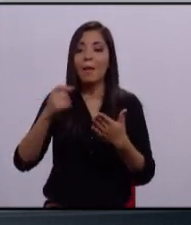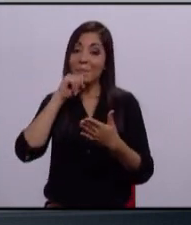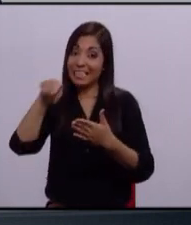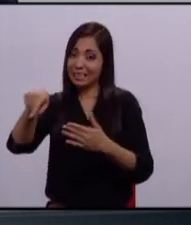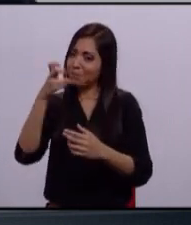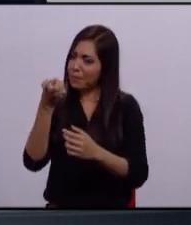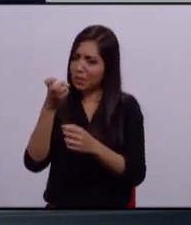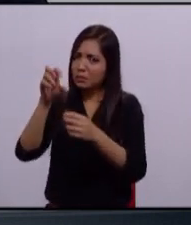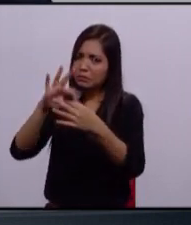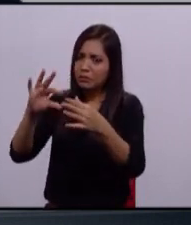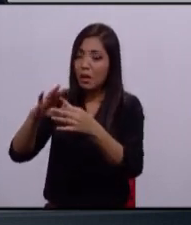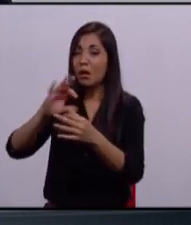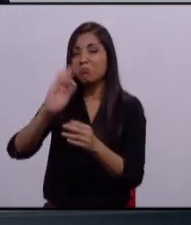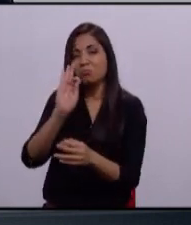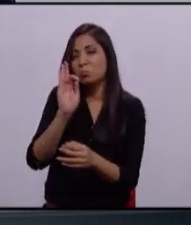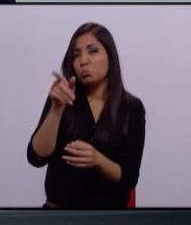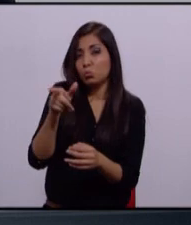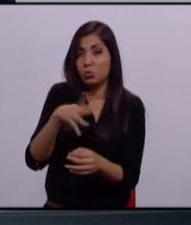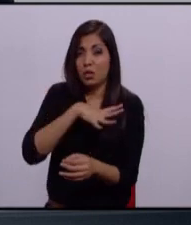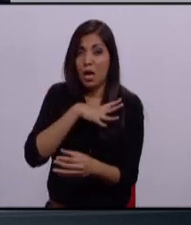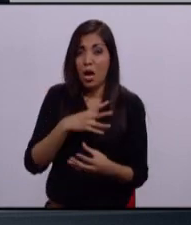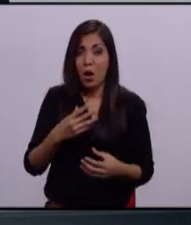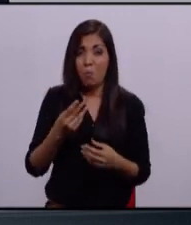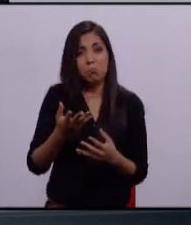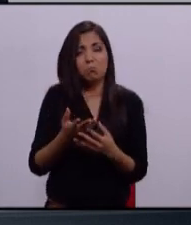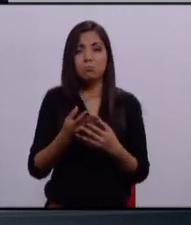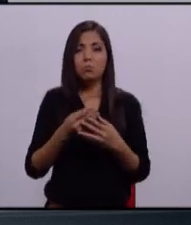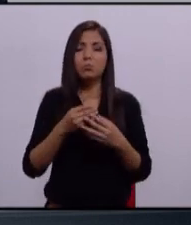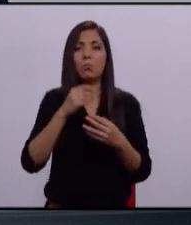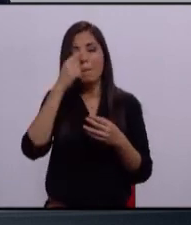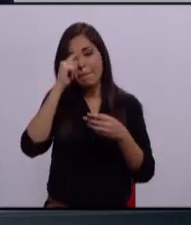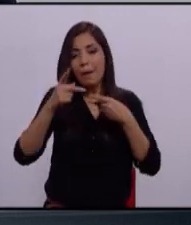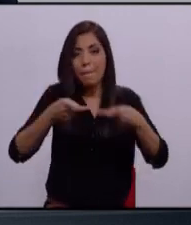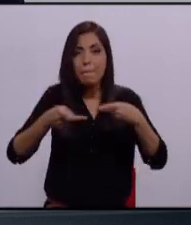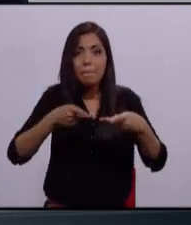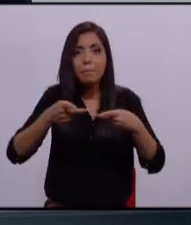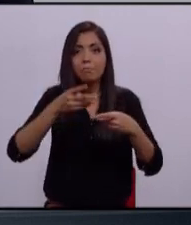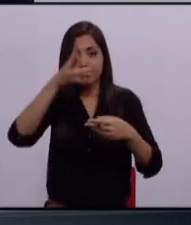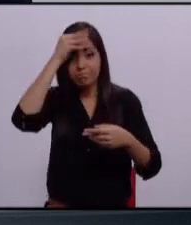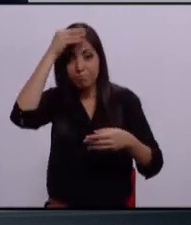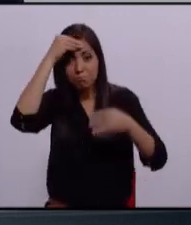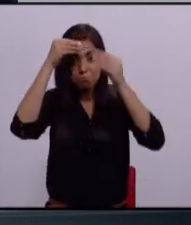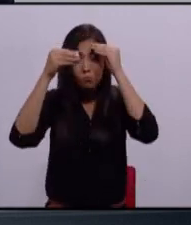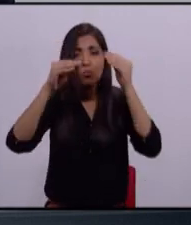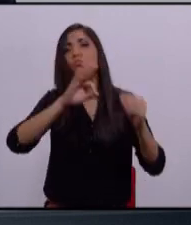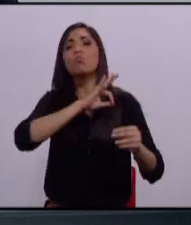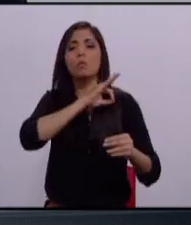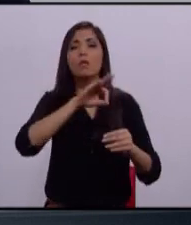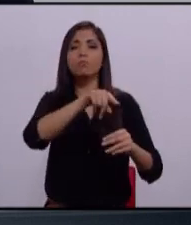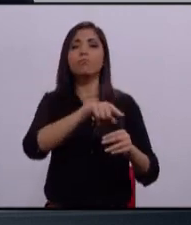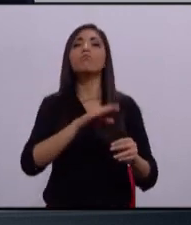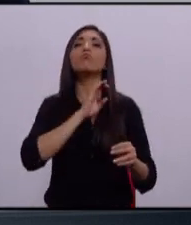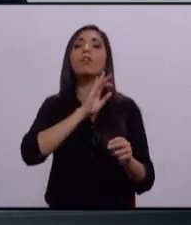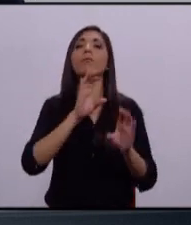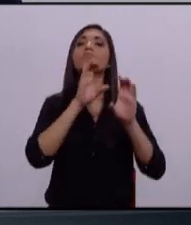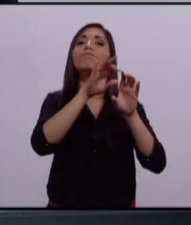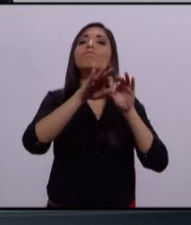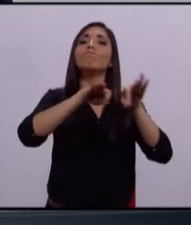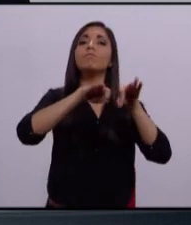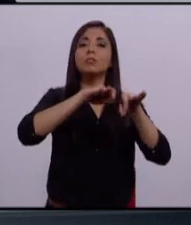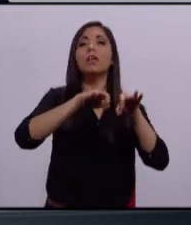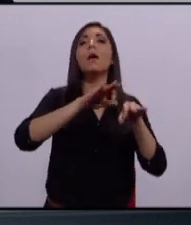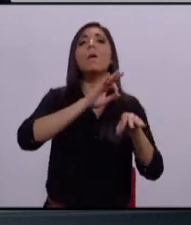a buscar que si tú tienes la oportunidad de prepararte y capacitarte, puedas obtener un empleo, aludiendo a las